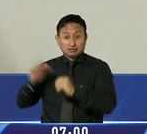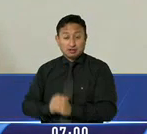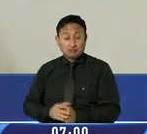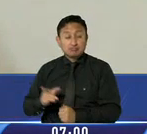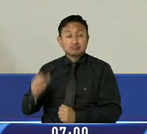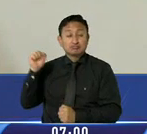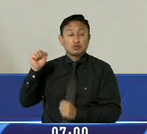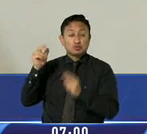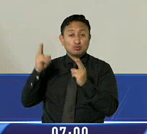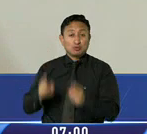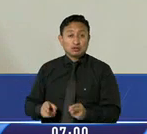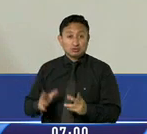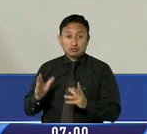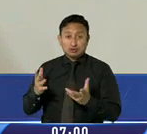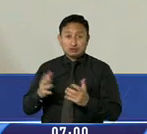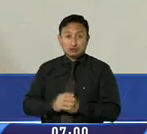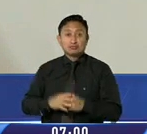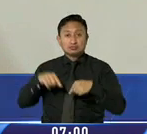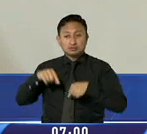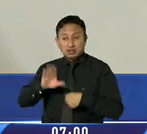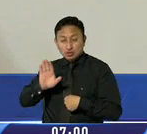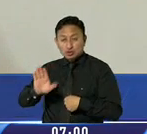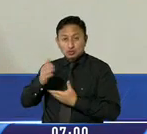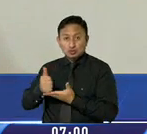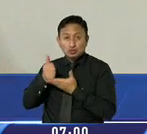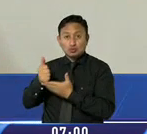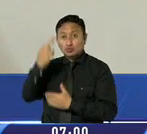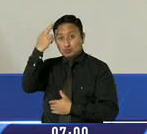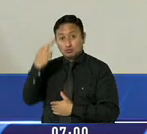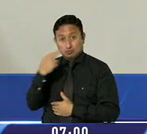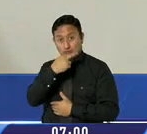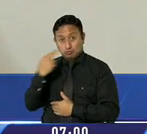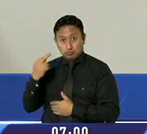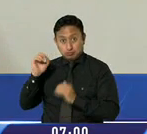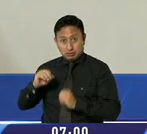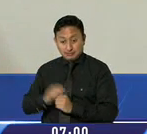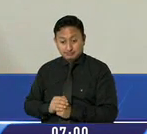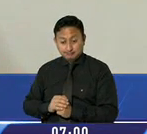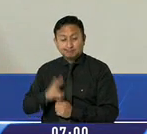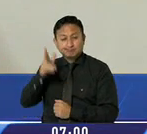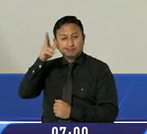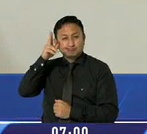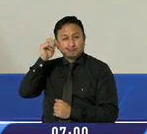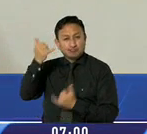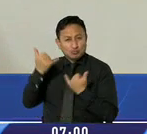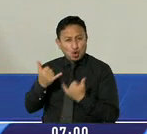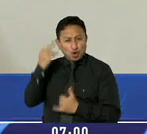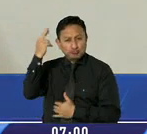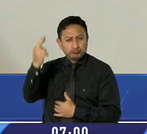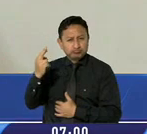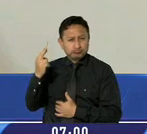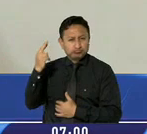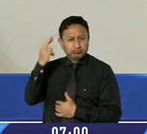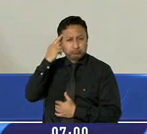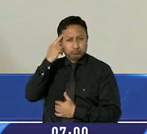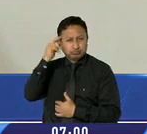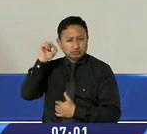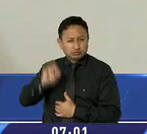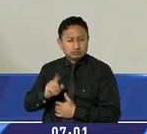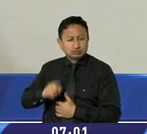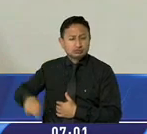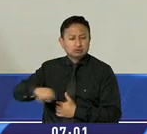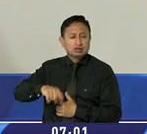derechos humanos que es la rehabilitación. Creo que tenemos que reflexionar sobre las